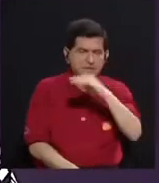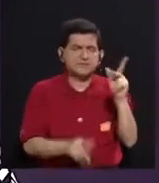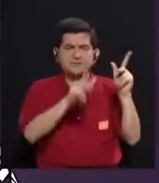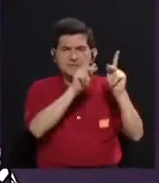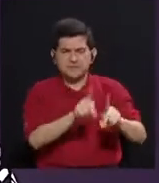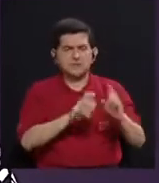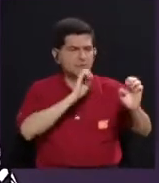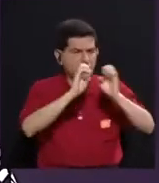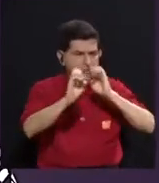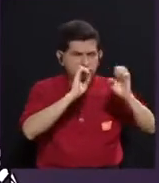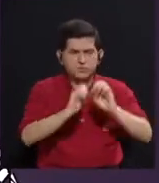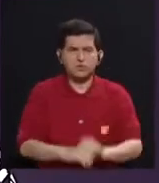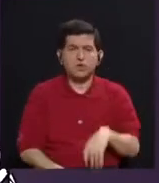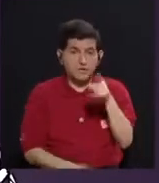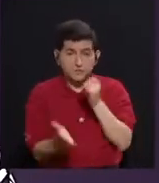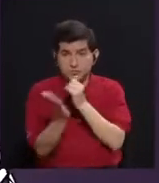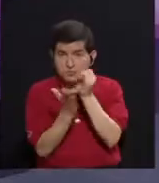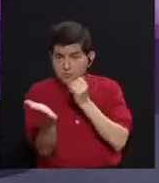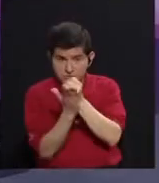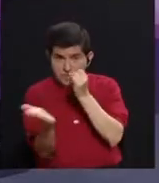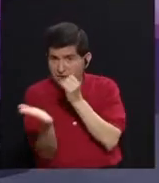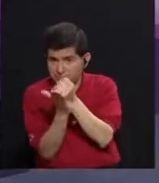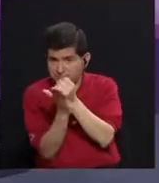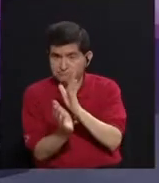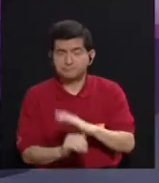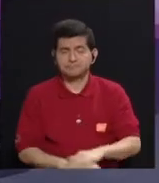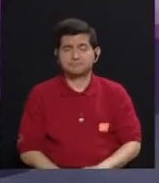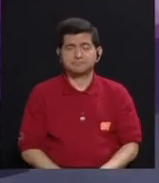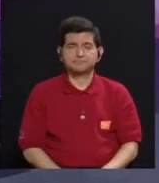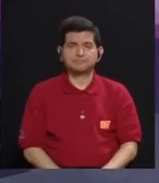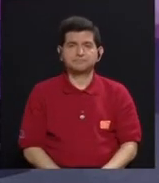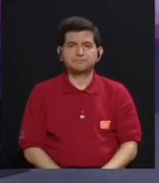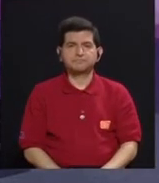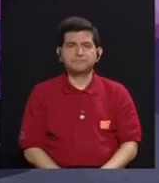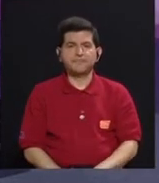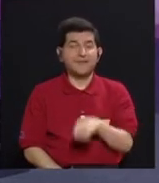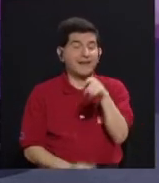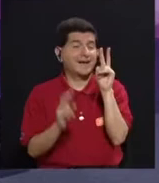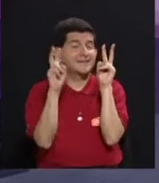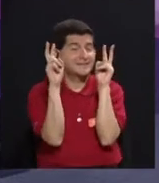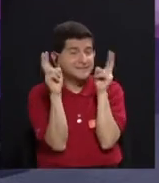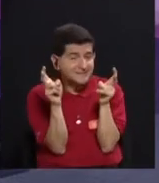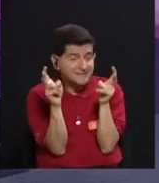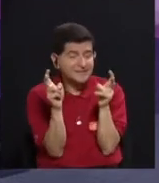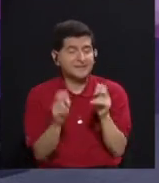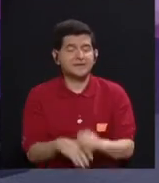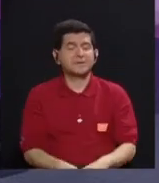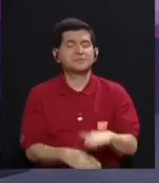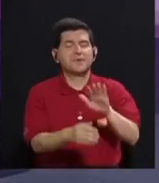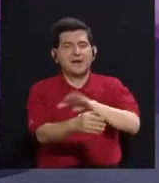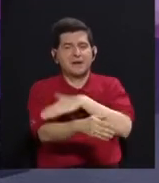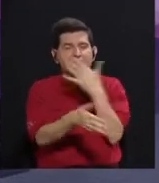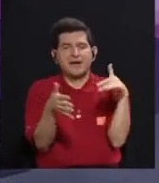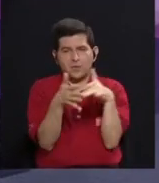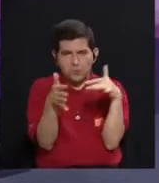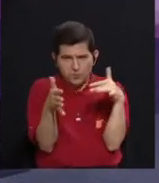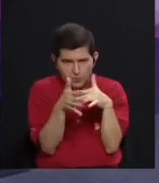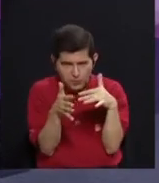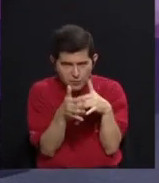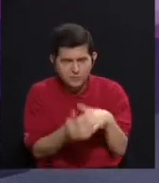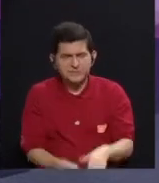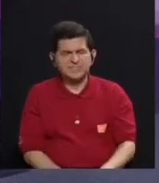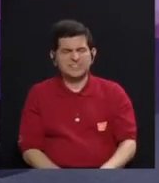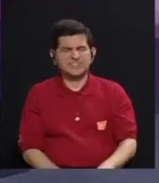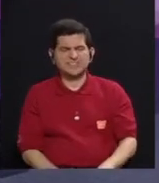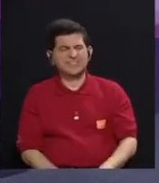gente que has entrevistado para tu investigación? Es, ese es un tema, porque en la musicología todavía hay